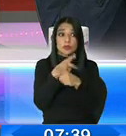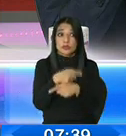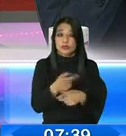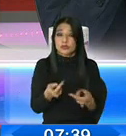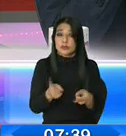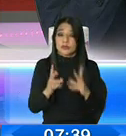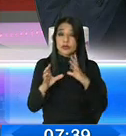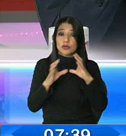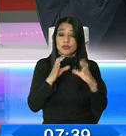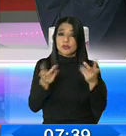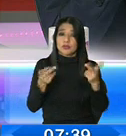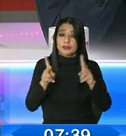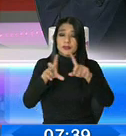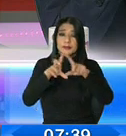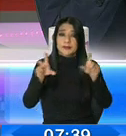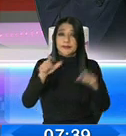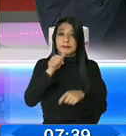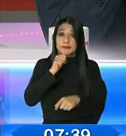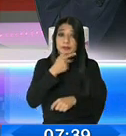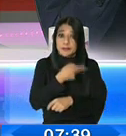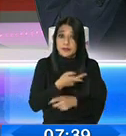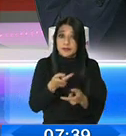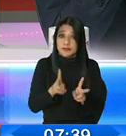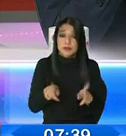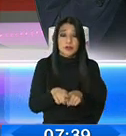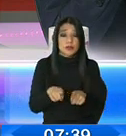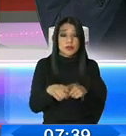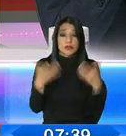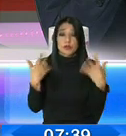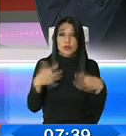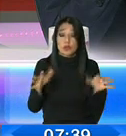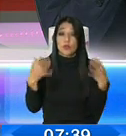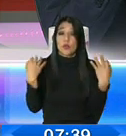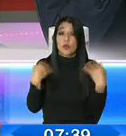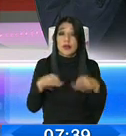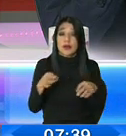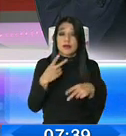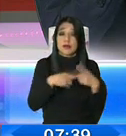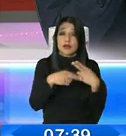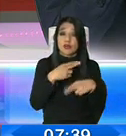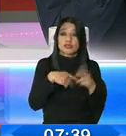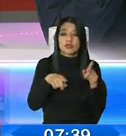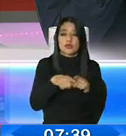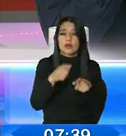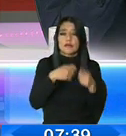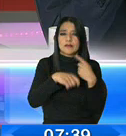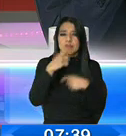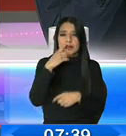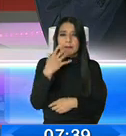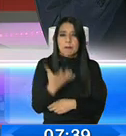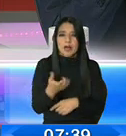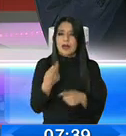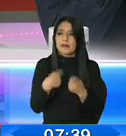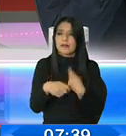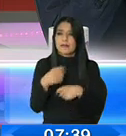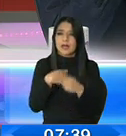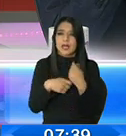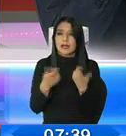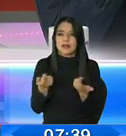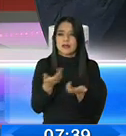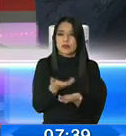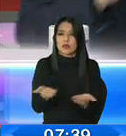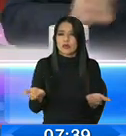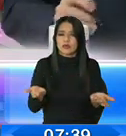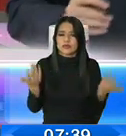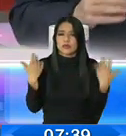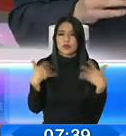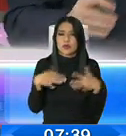son parte de la empresa privada, como cualquier otro negocio, como una panadería, como un bazar, como una pequeña